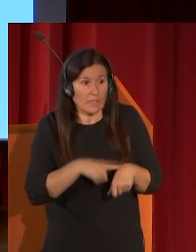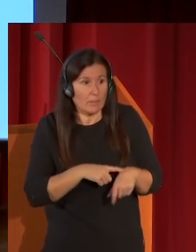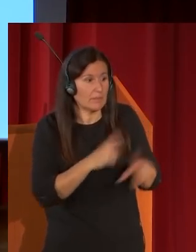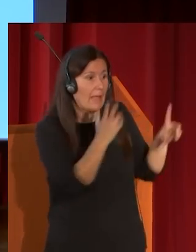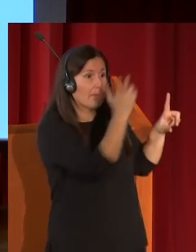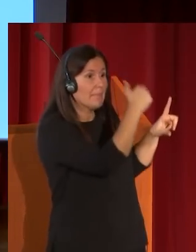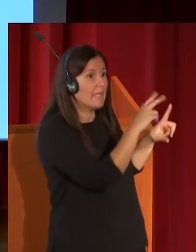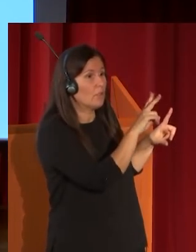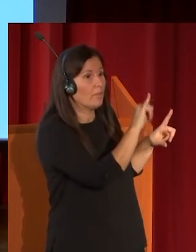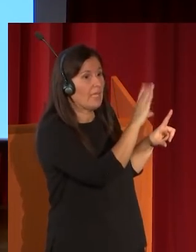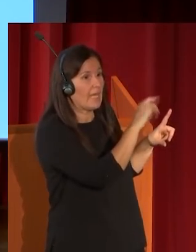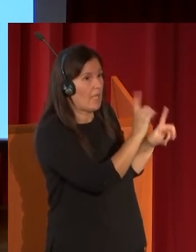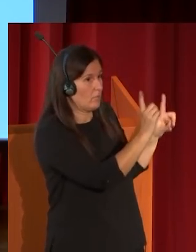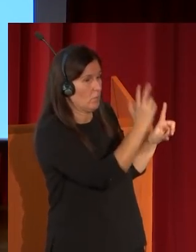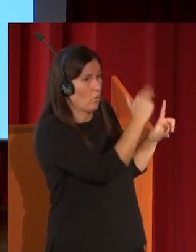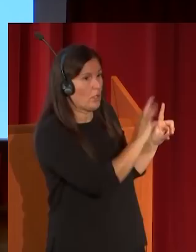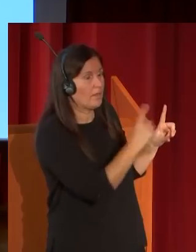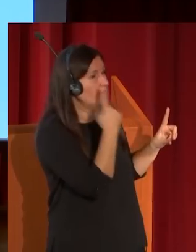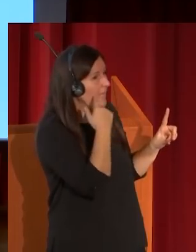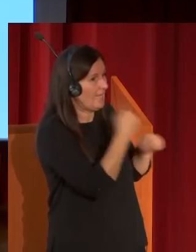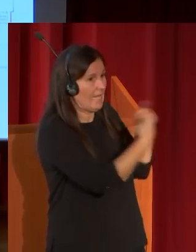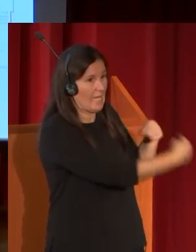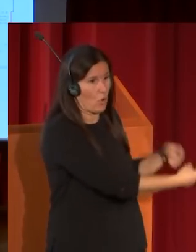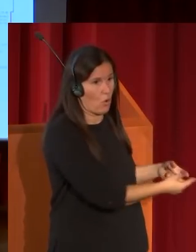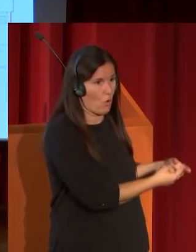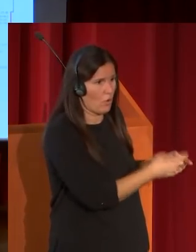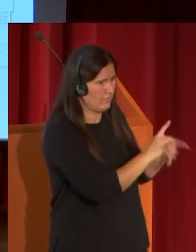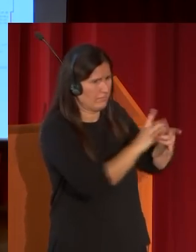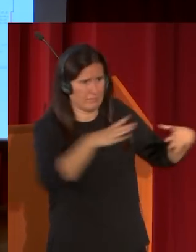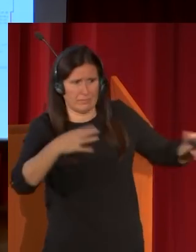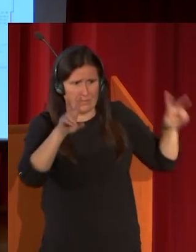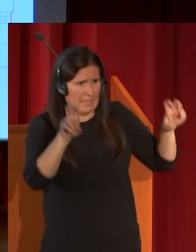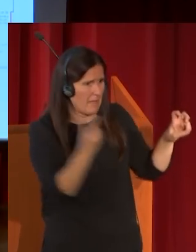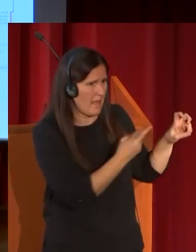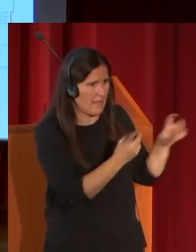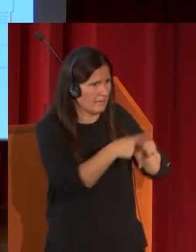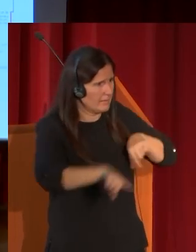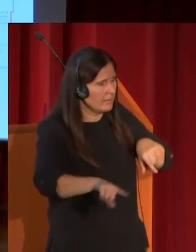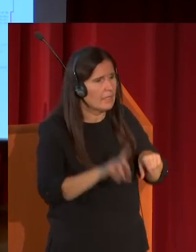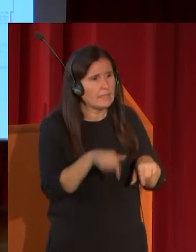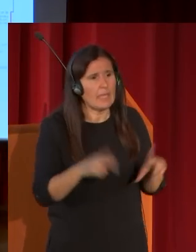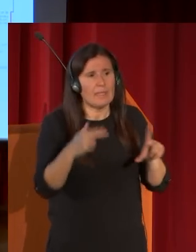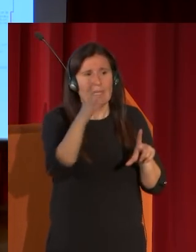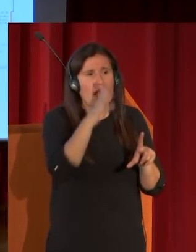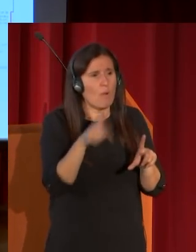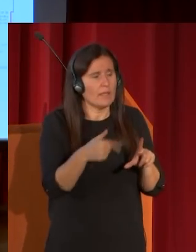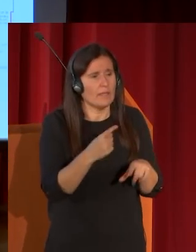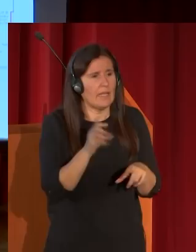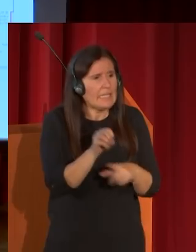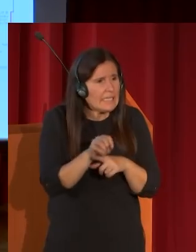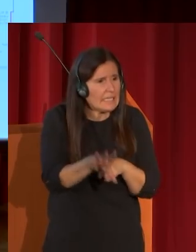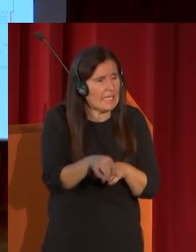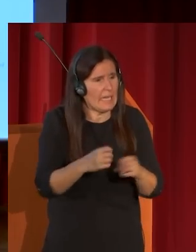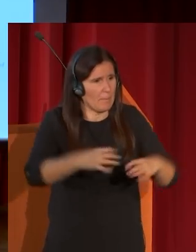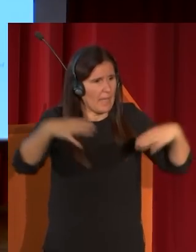género que aparentemente en el fondo está en las antípodas de este o también la guada de la linterna mágica de la biblioteca